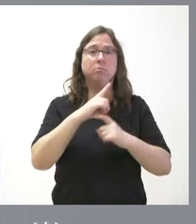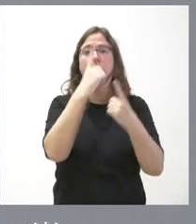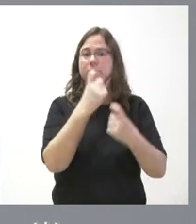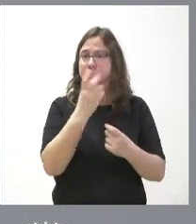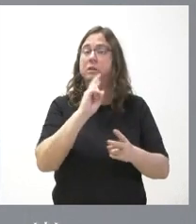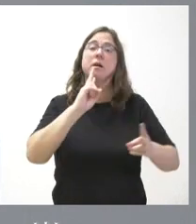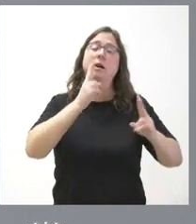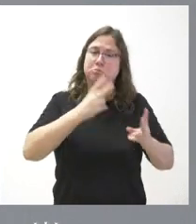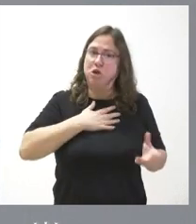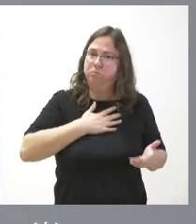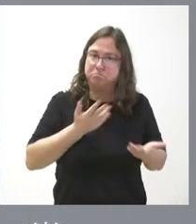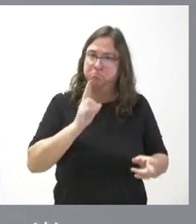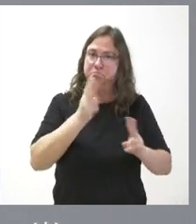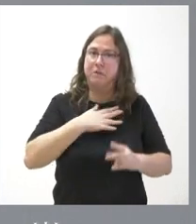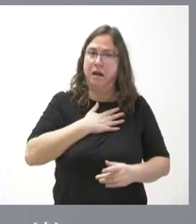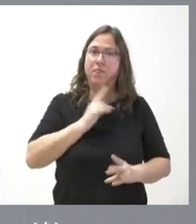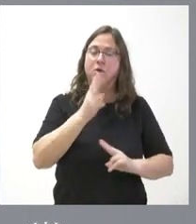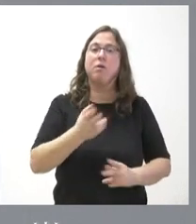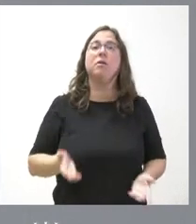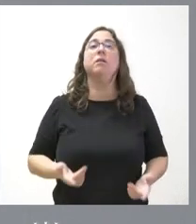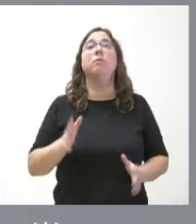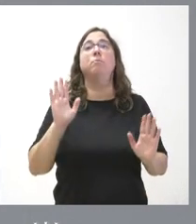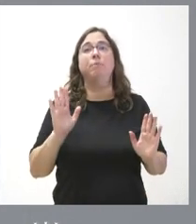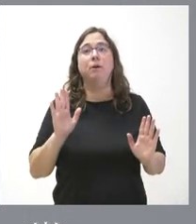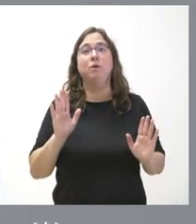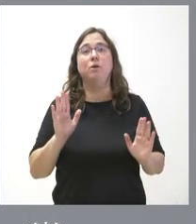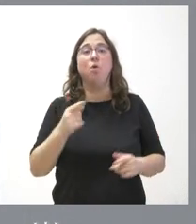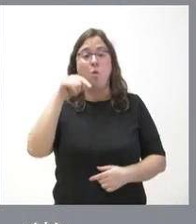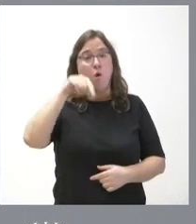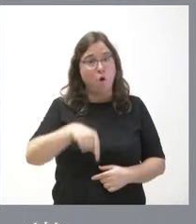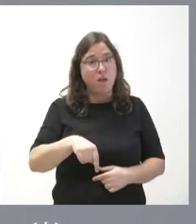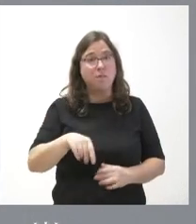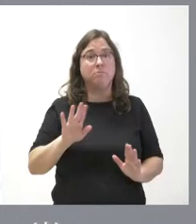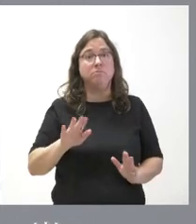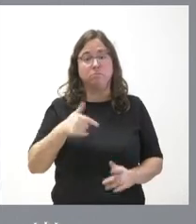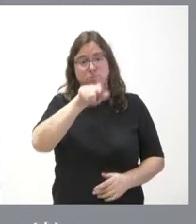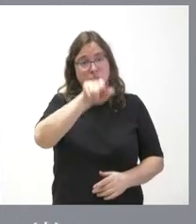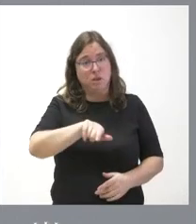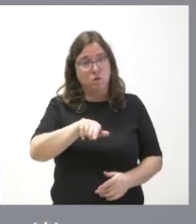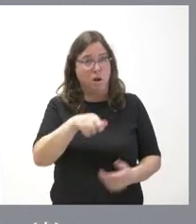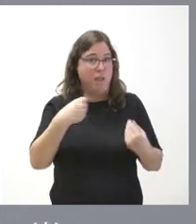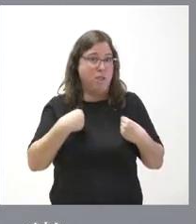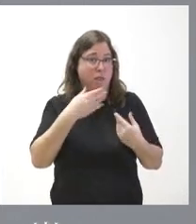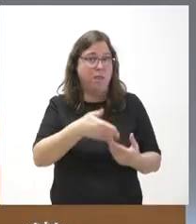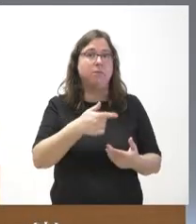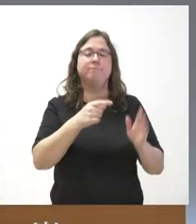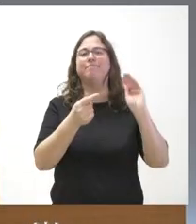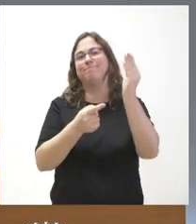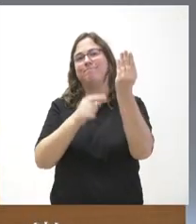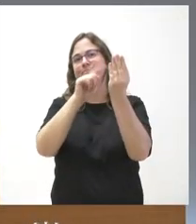y las respondo con mucho agrado pero en un día como hoy como ciudadano lo que me preocupa mucho es esto